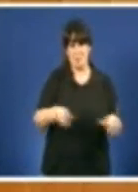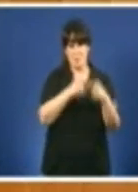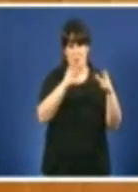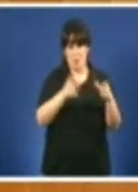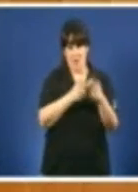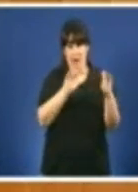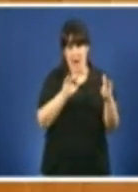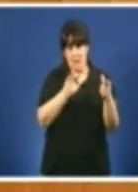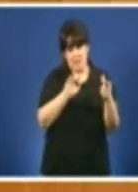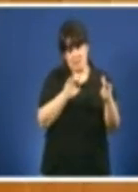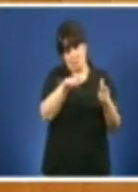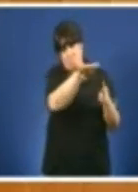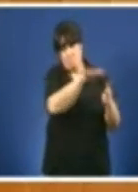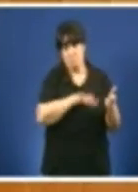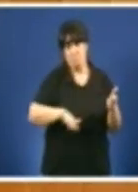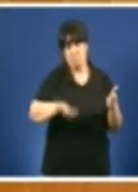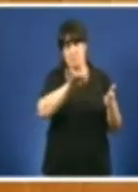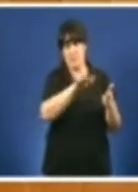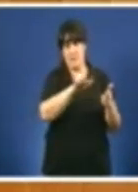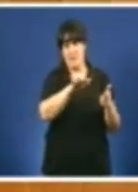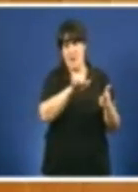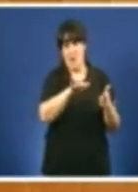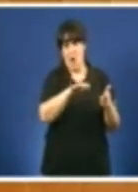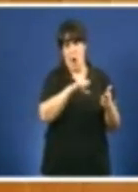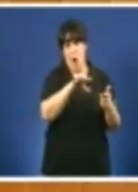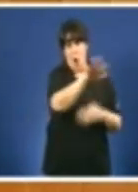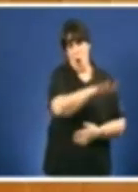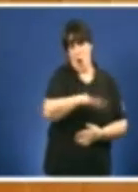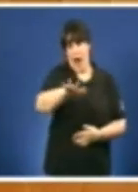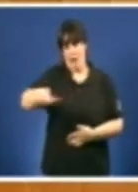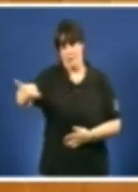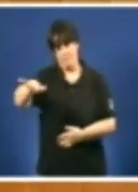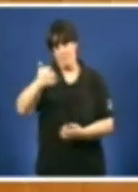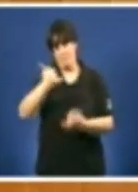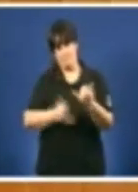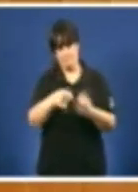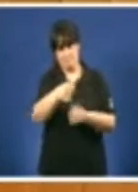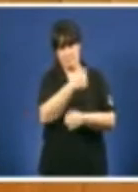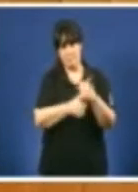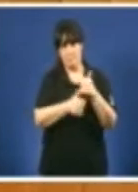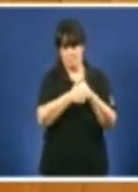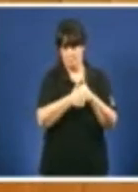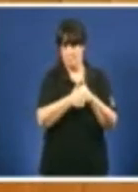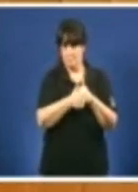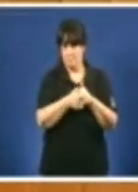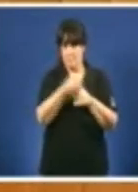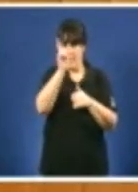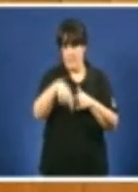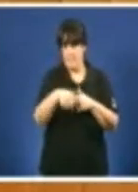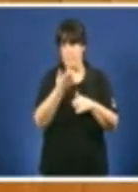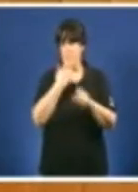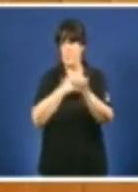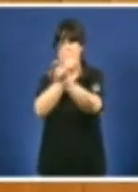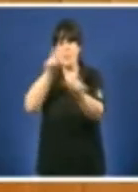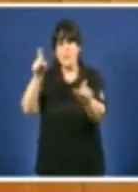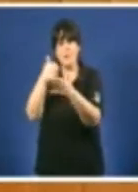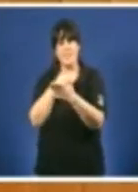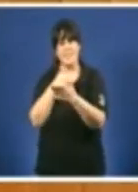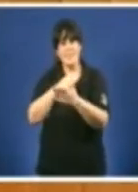corporacións locais Está facendo un gravísimo experimento coas persoas máis vulnerables A reforma da